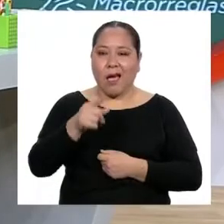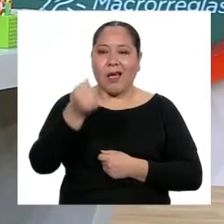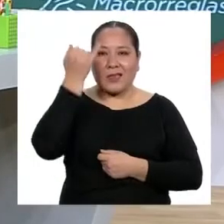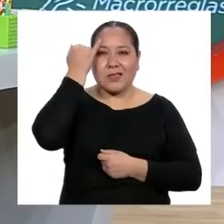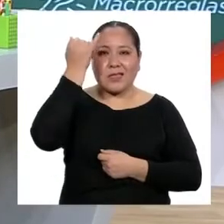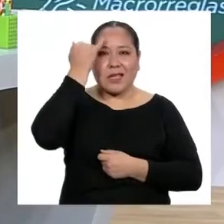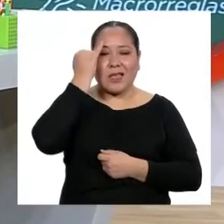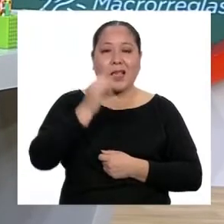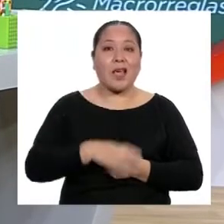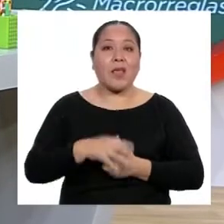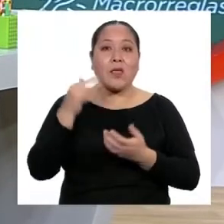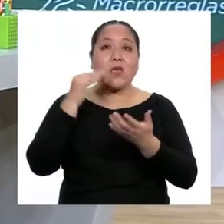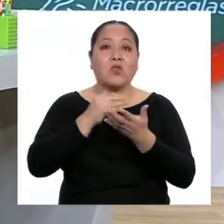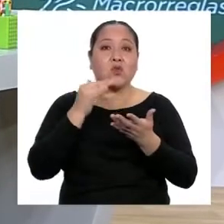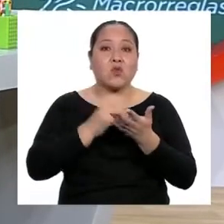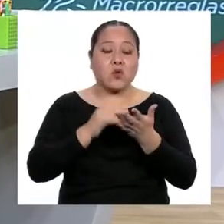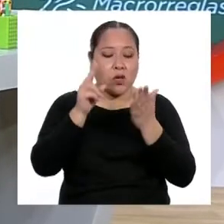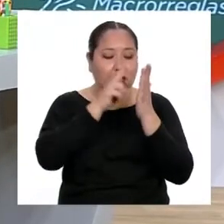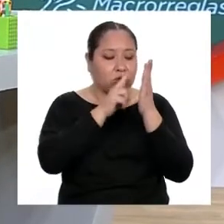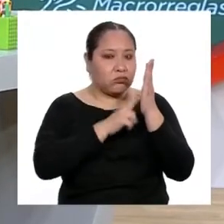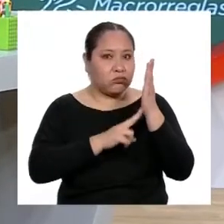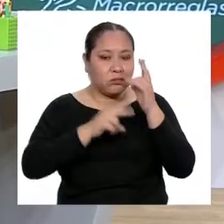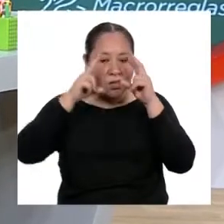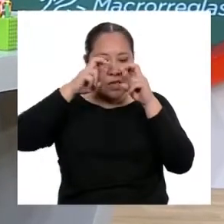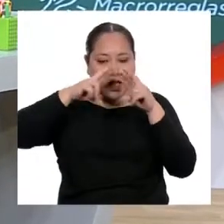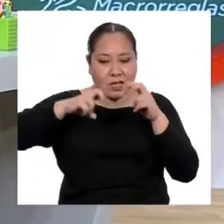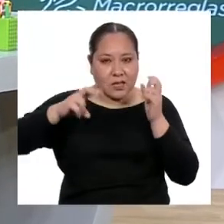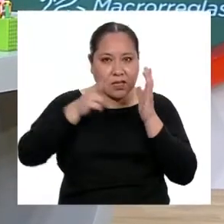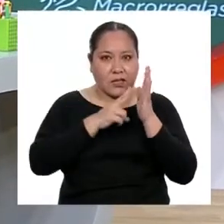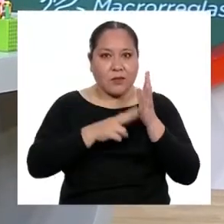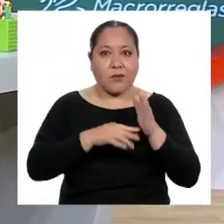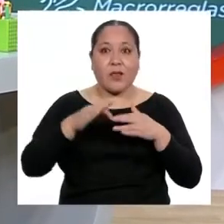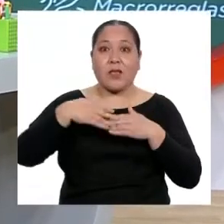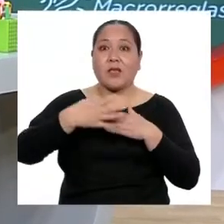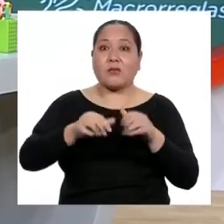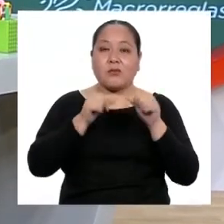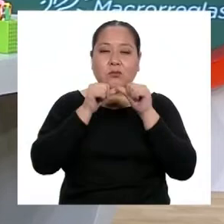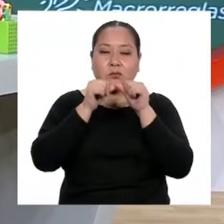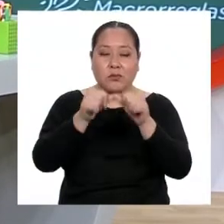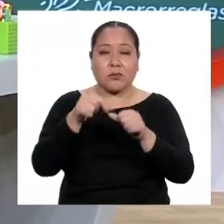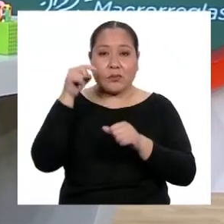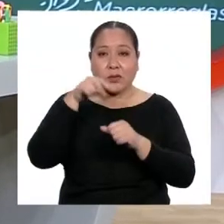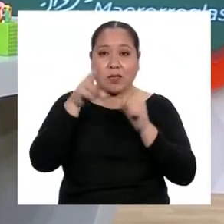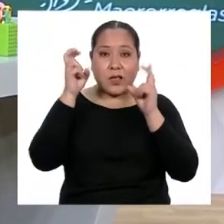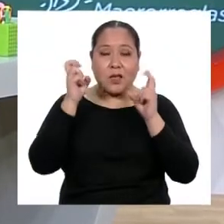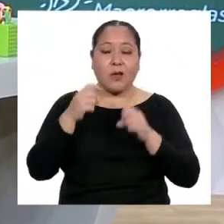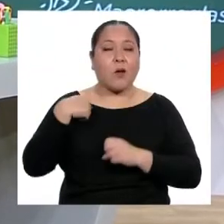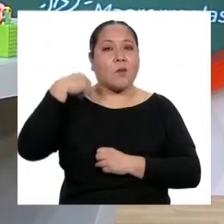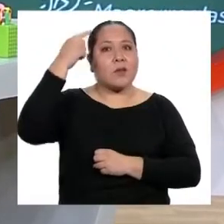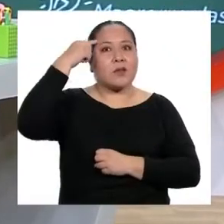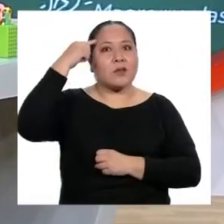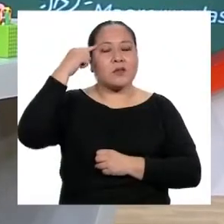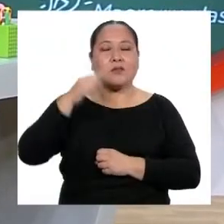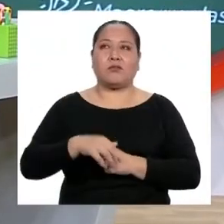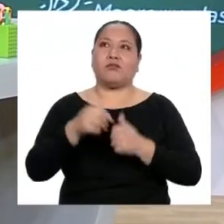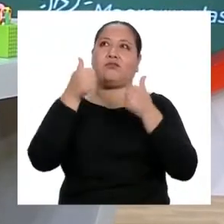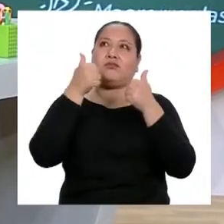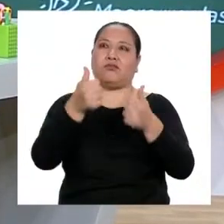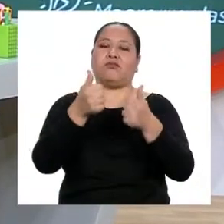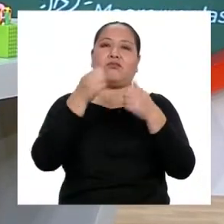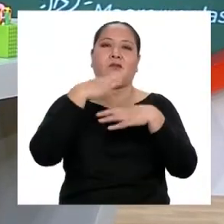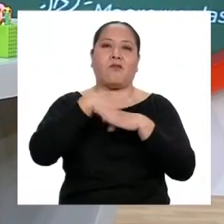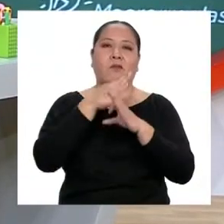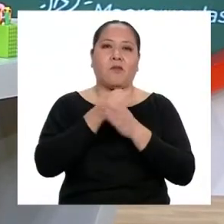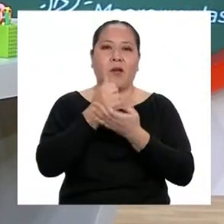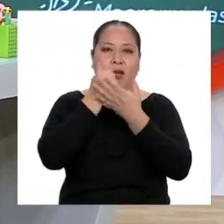de estudiar textos y analizar lecturas para luego redactar sobre el tema me parece una gran manera de ayudarlos.